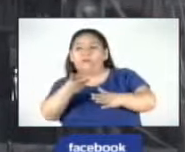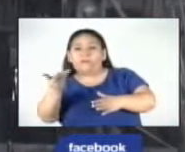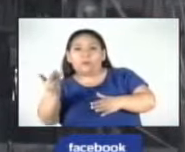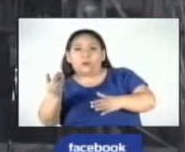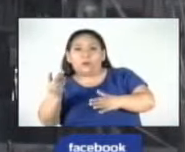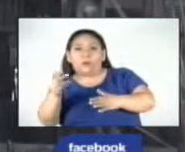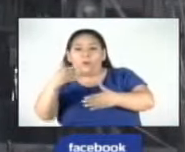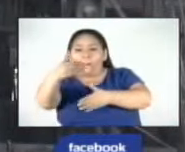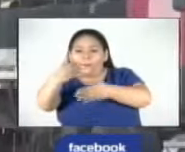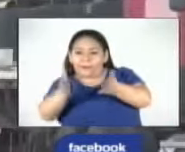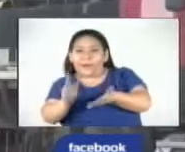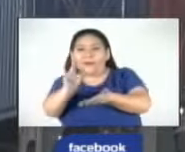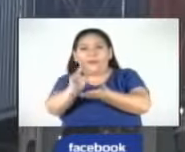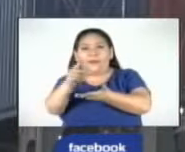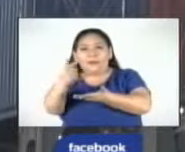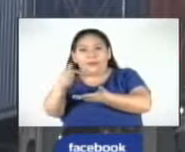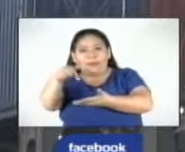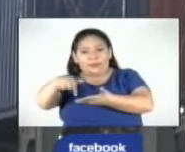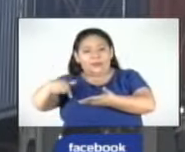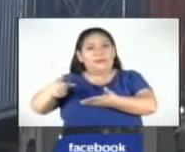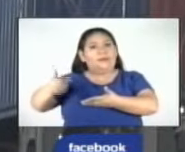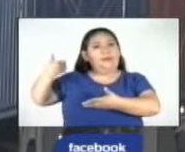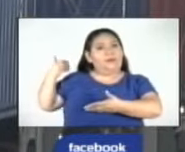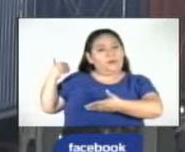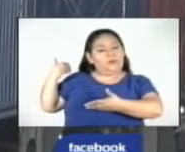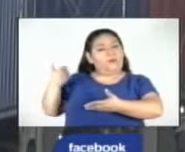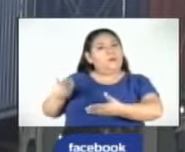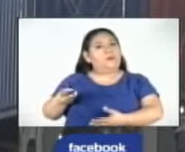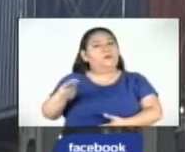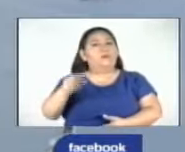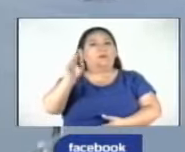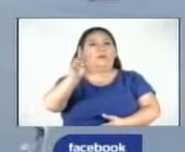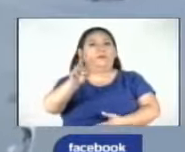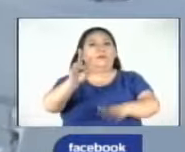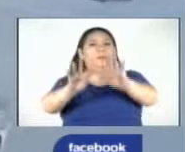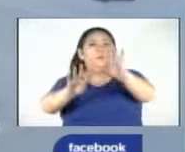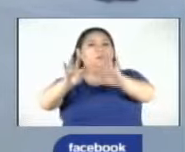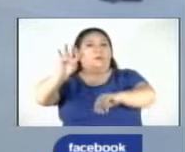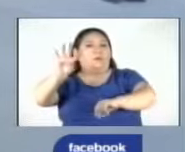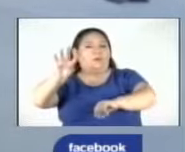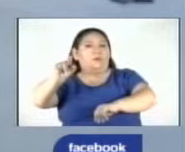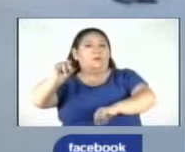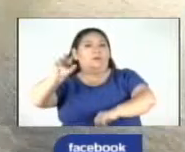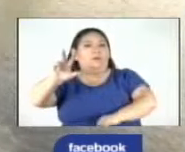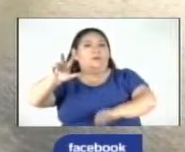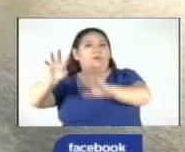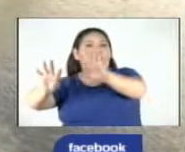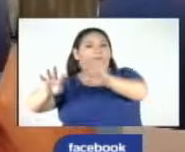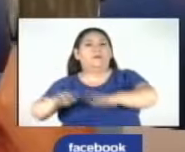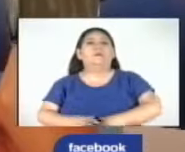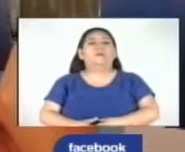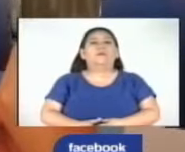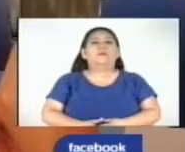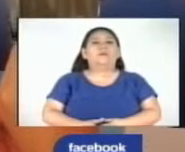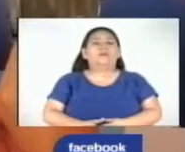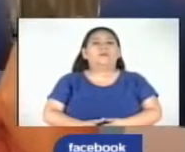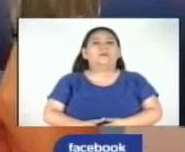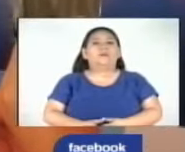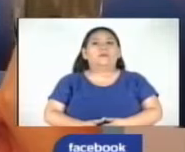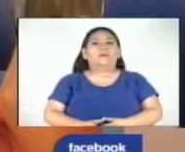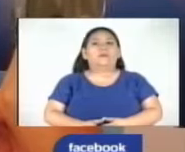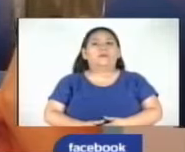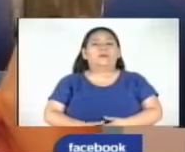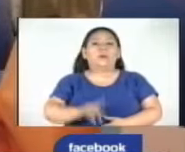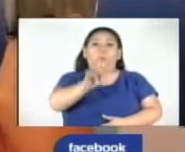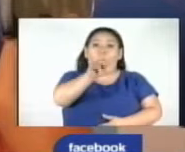valor de kilogramos en enero del 2023 fue de 294.39. Es